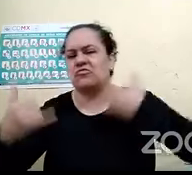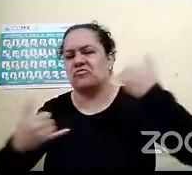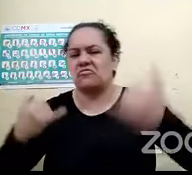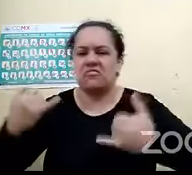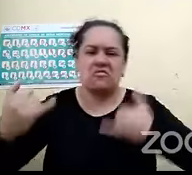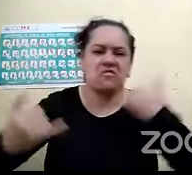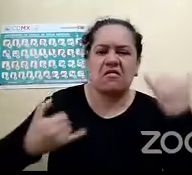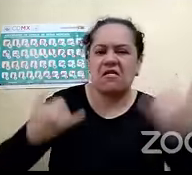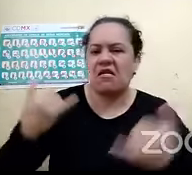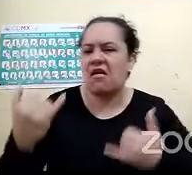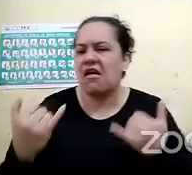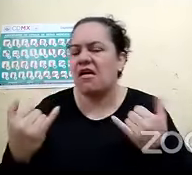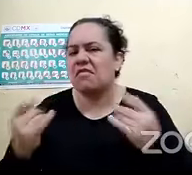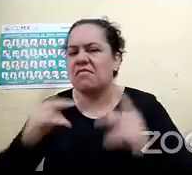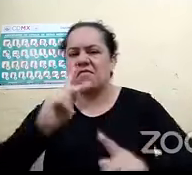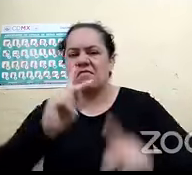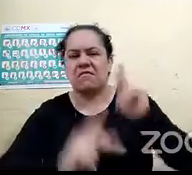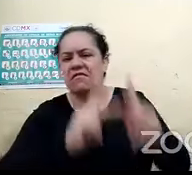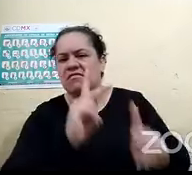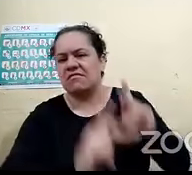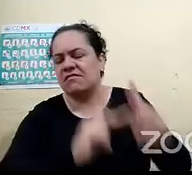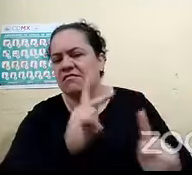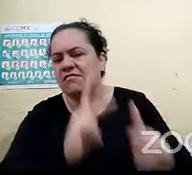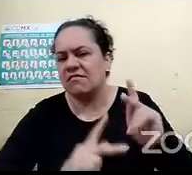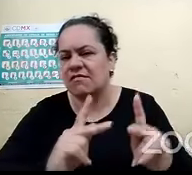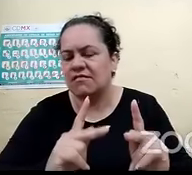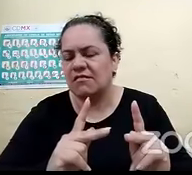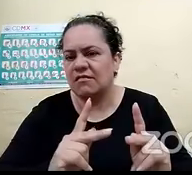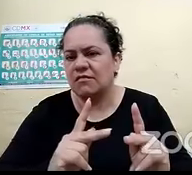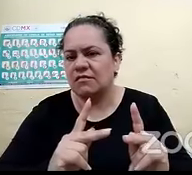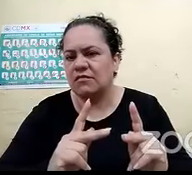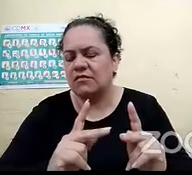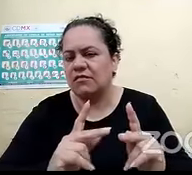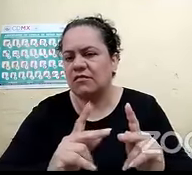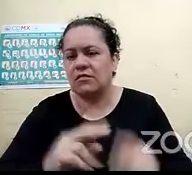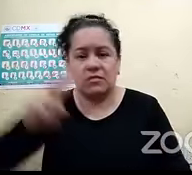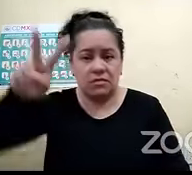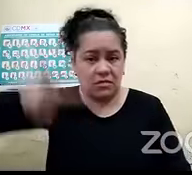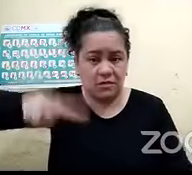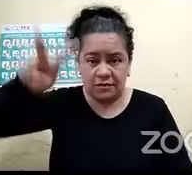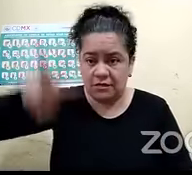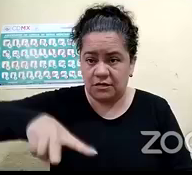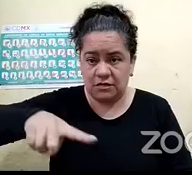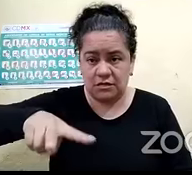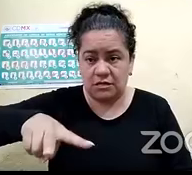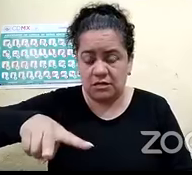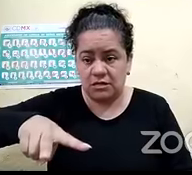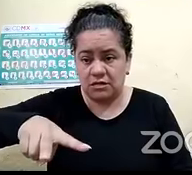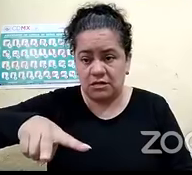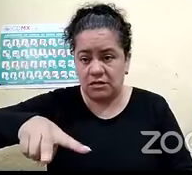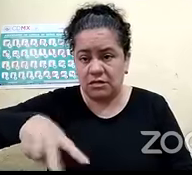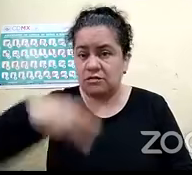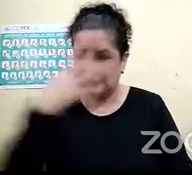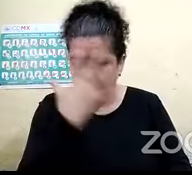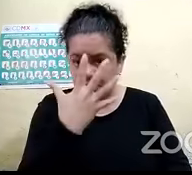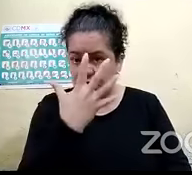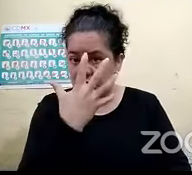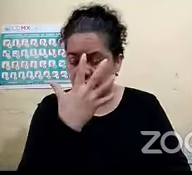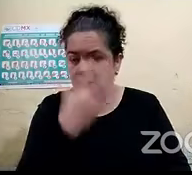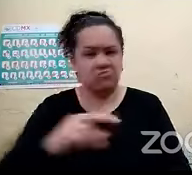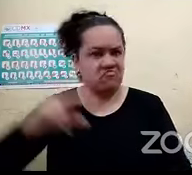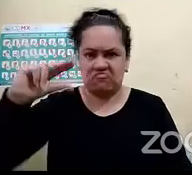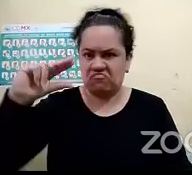encuentran afuera pero este no piensan en esta parte de de la